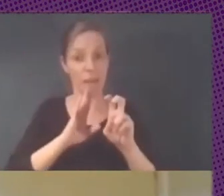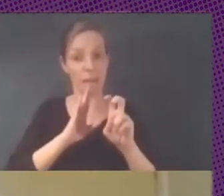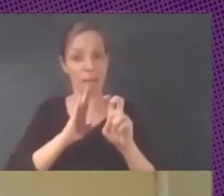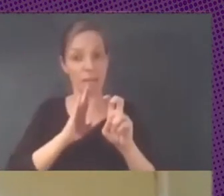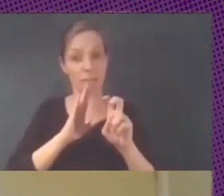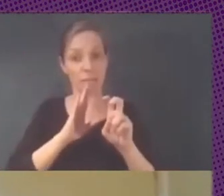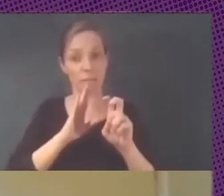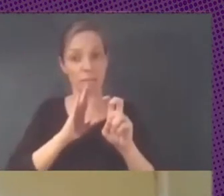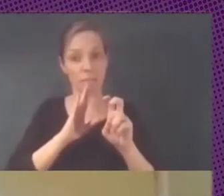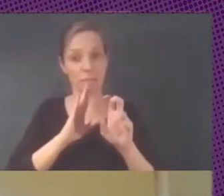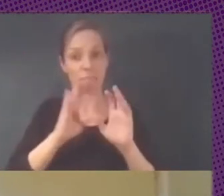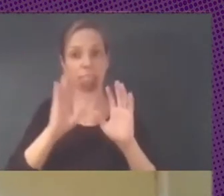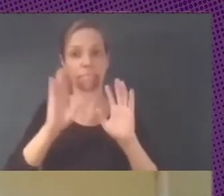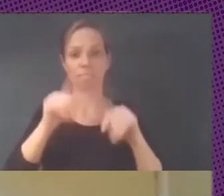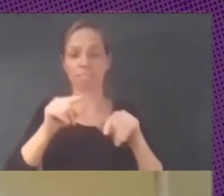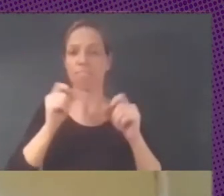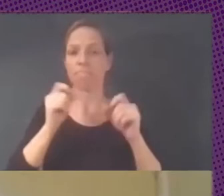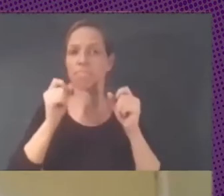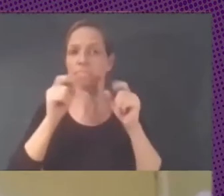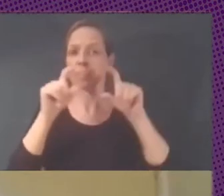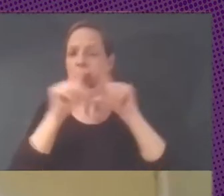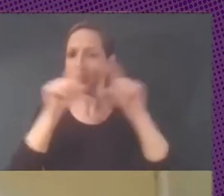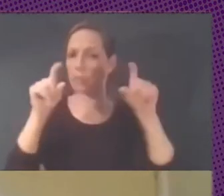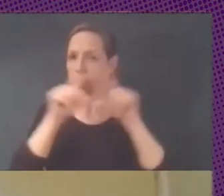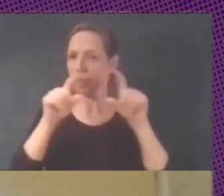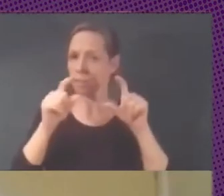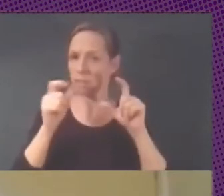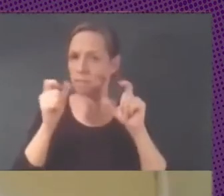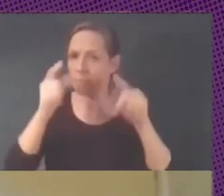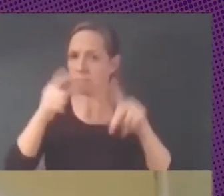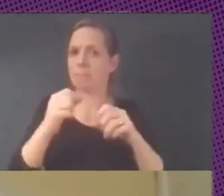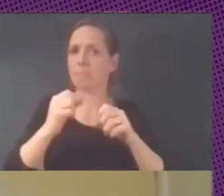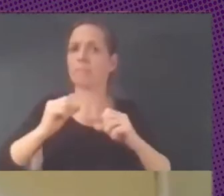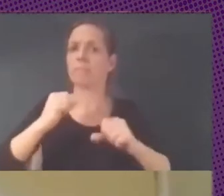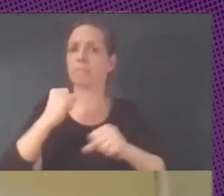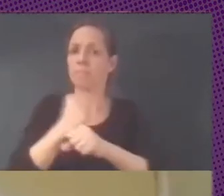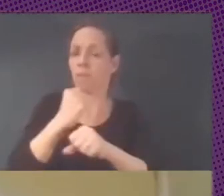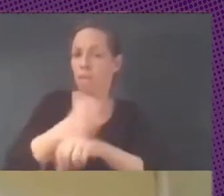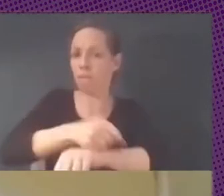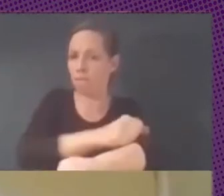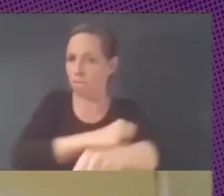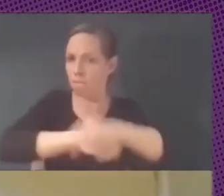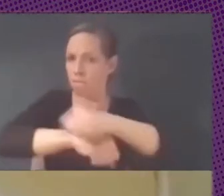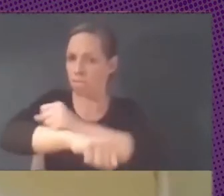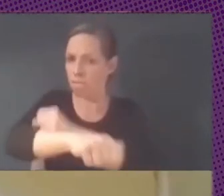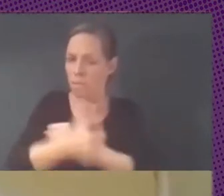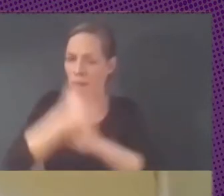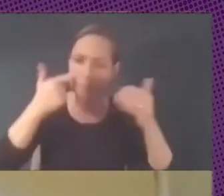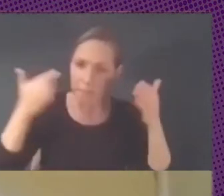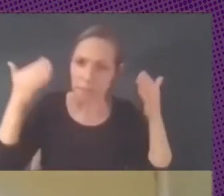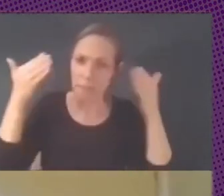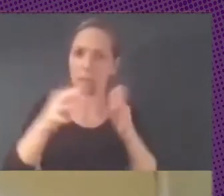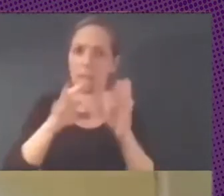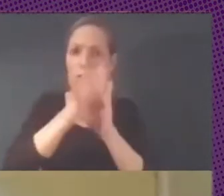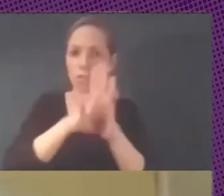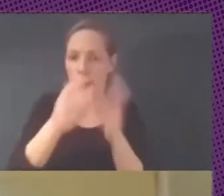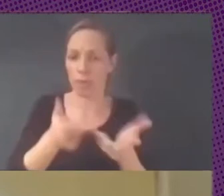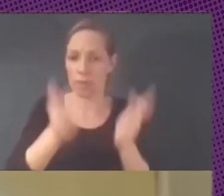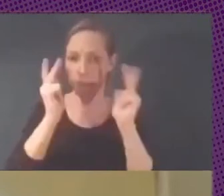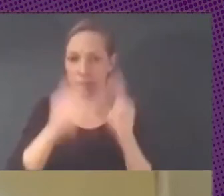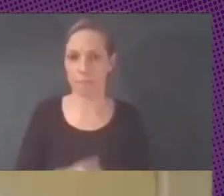se arreglaron estudiaron y empezaron a trabajar aún más con software libre pero